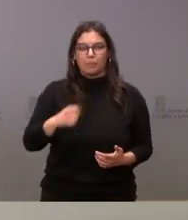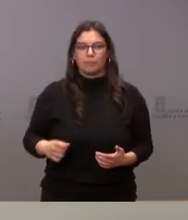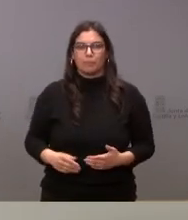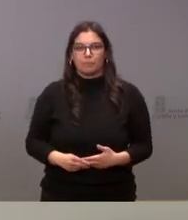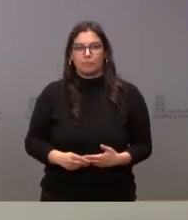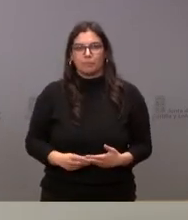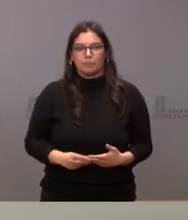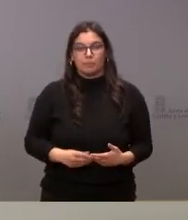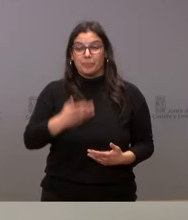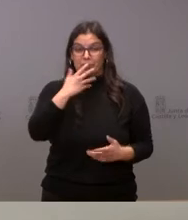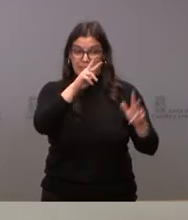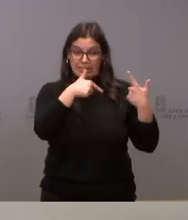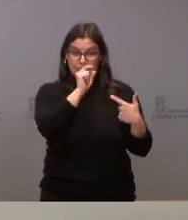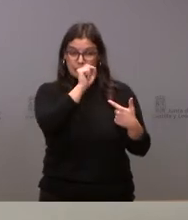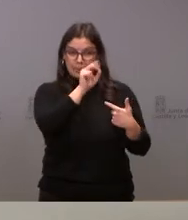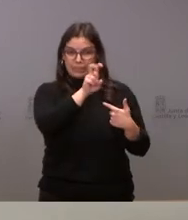Pues, si me permite un segundo.